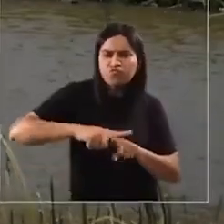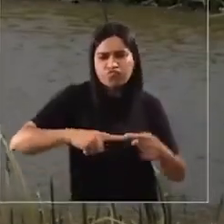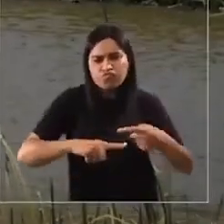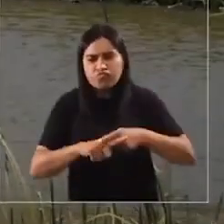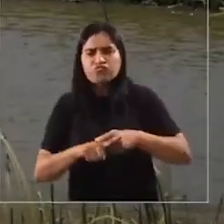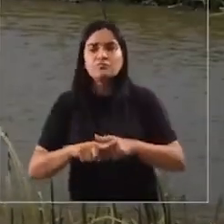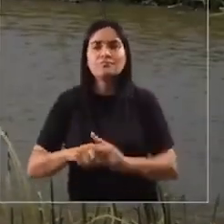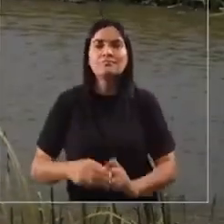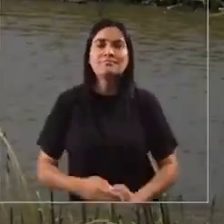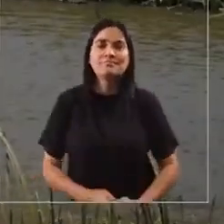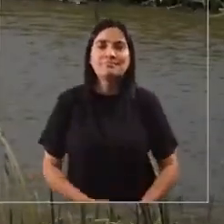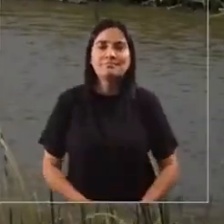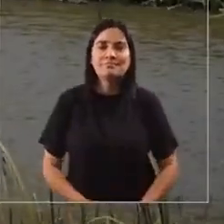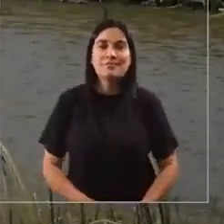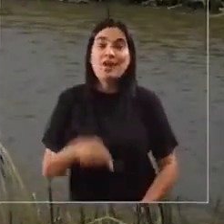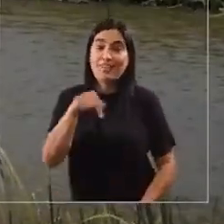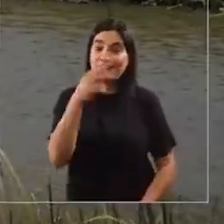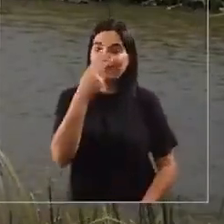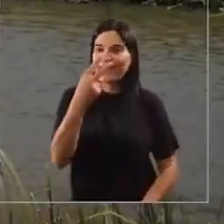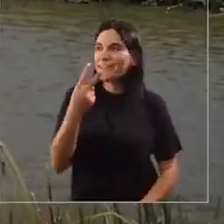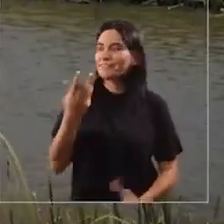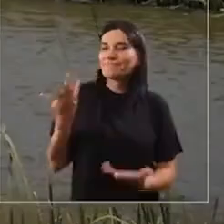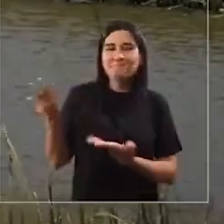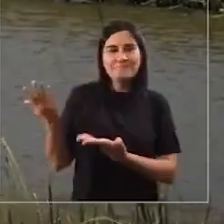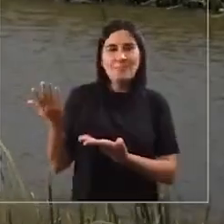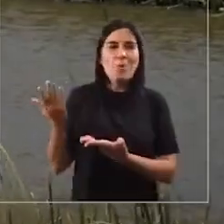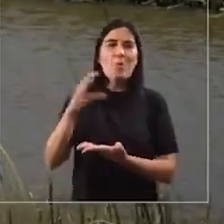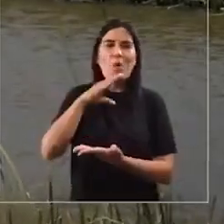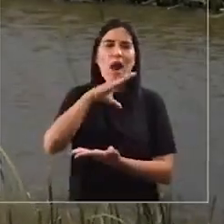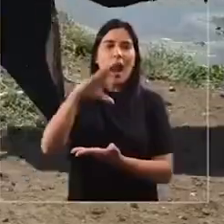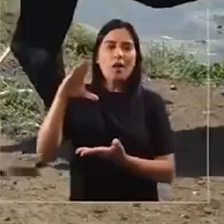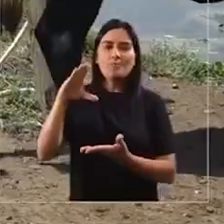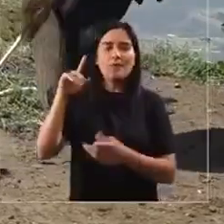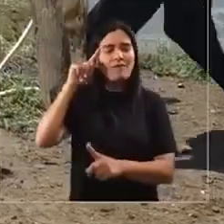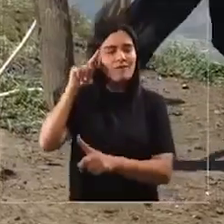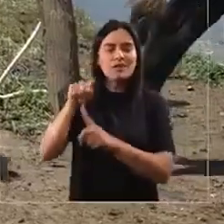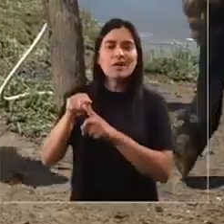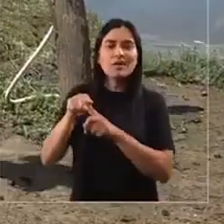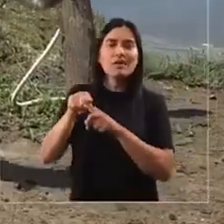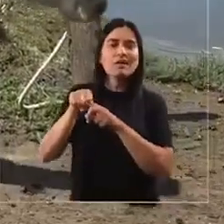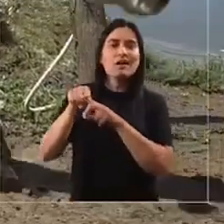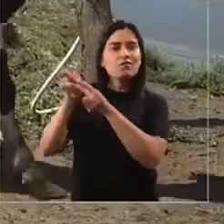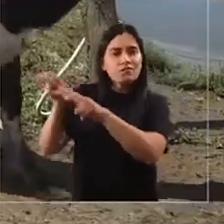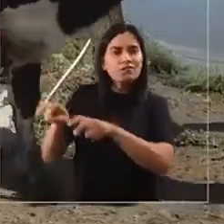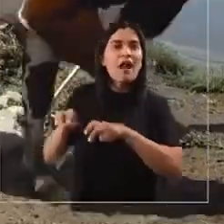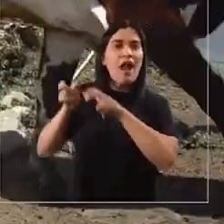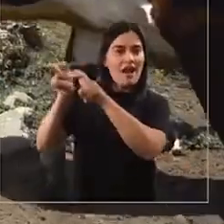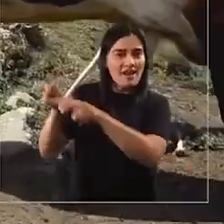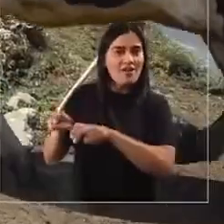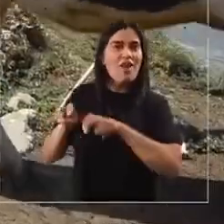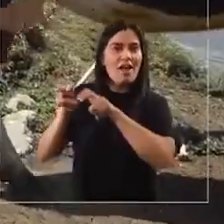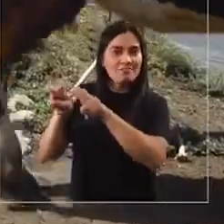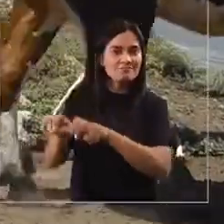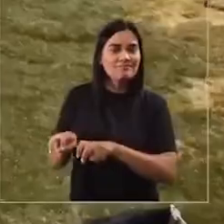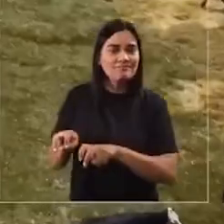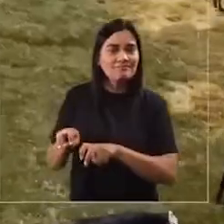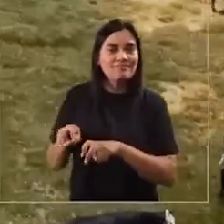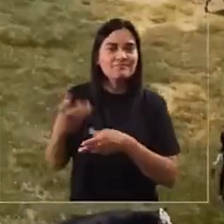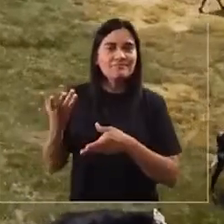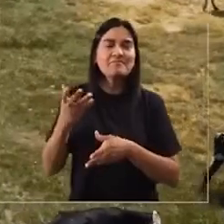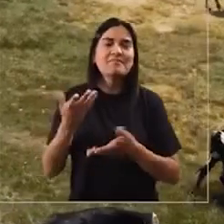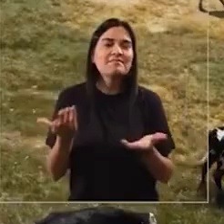Bueno, acá se vivía un mundo como muy de agrícola, su mundo era totalmente llevado a situaciones de campo.